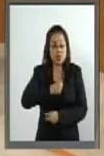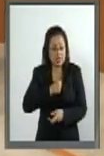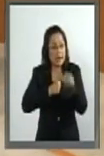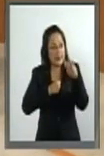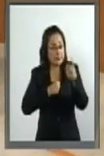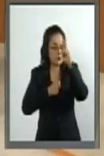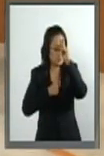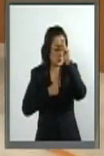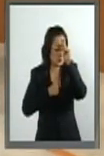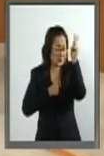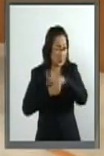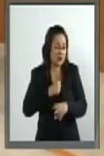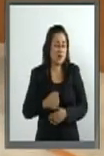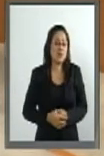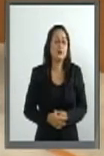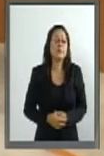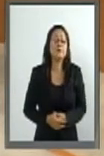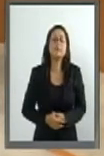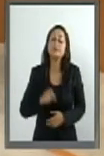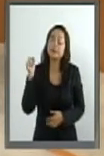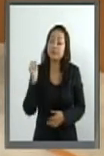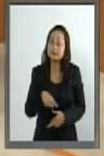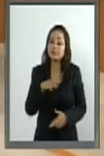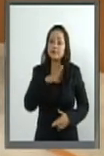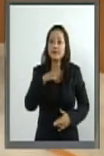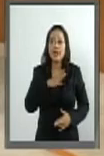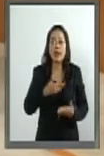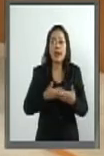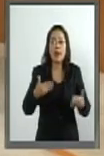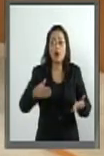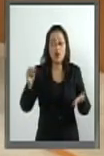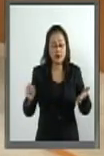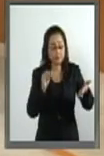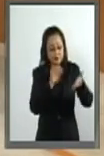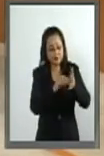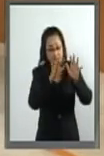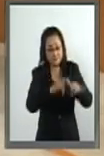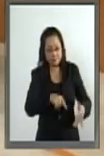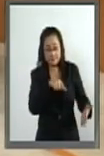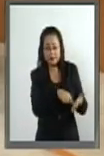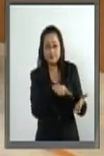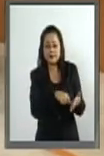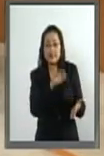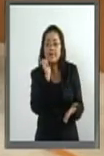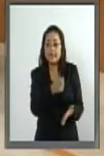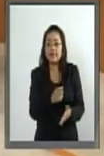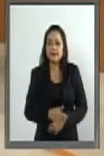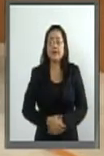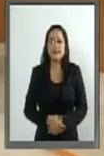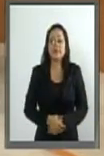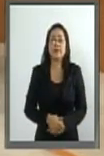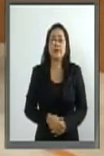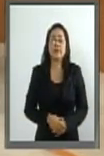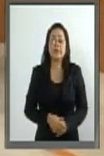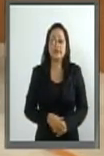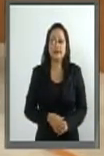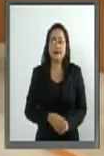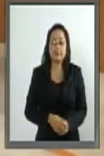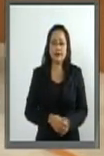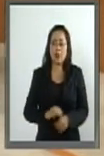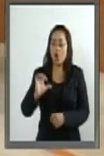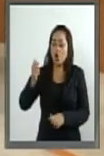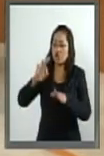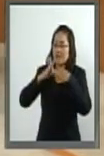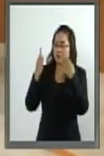que aclarárselo. Entonces, aquí la redacción dice que otros